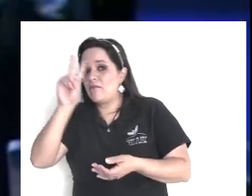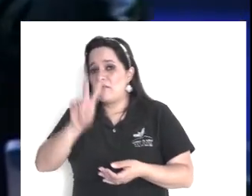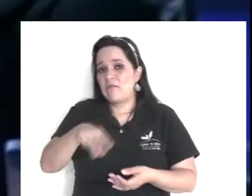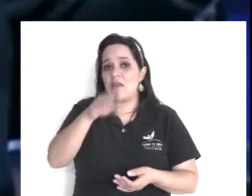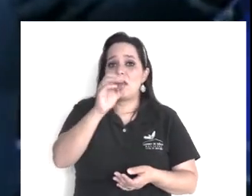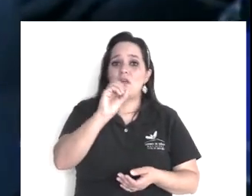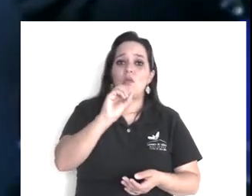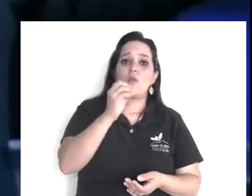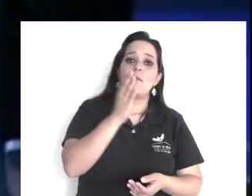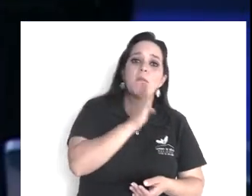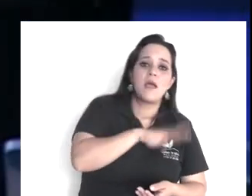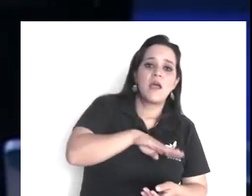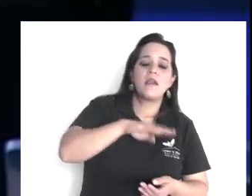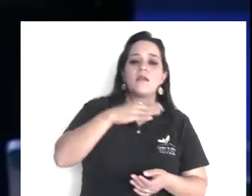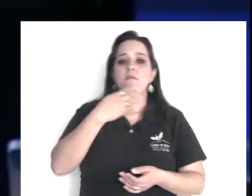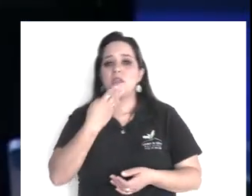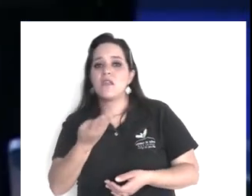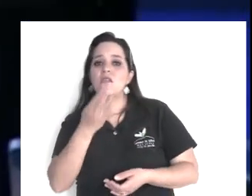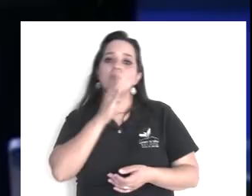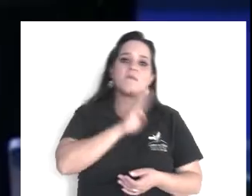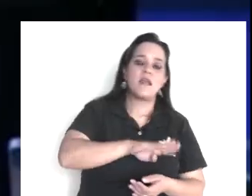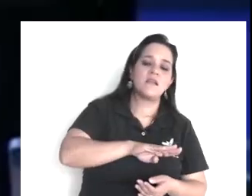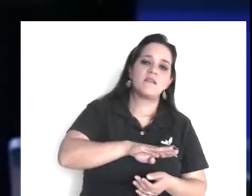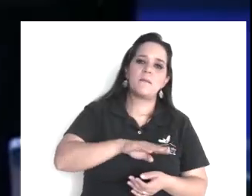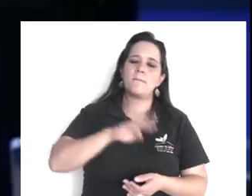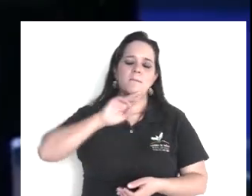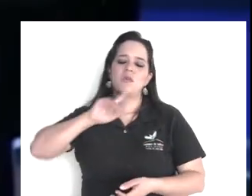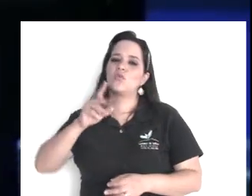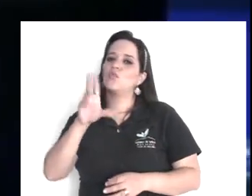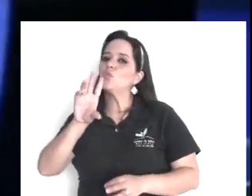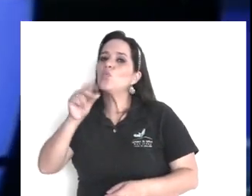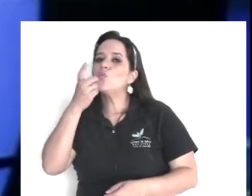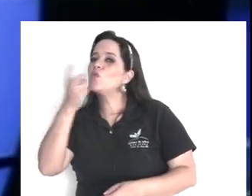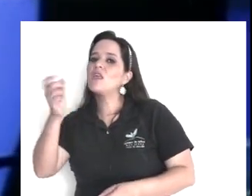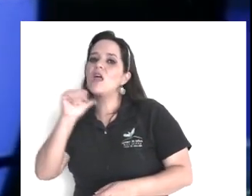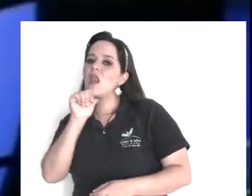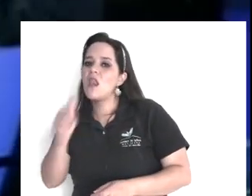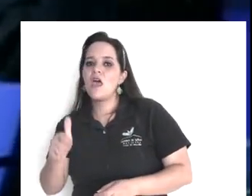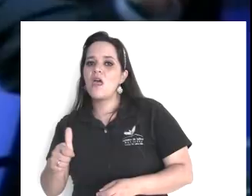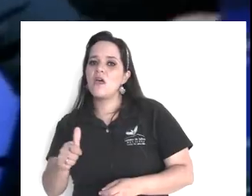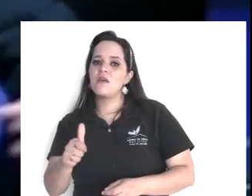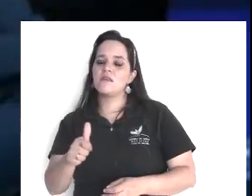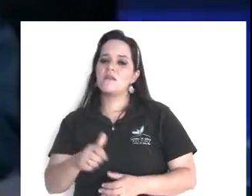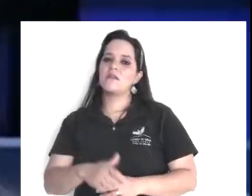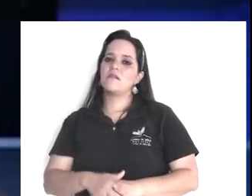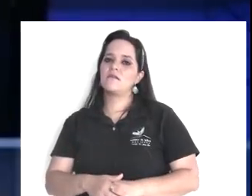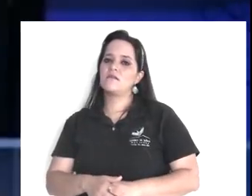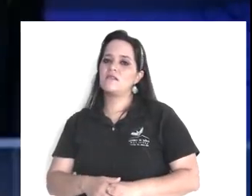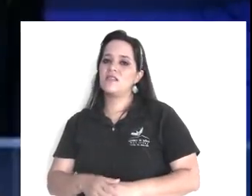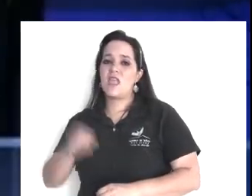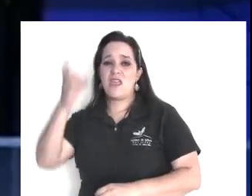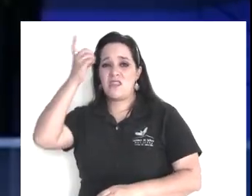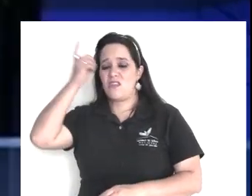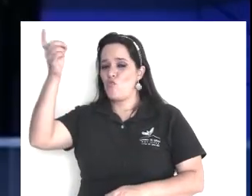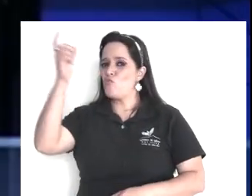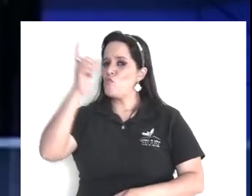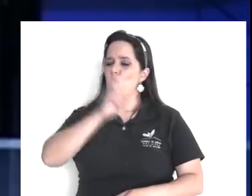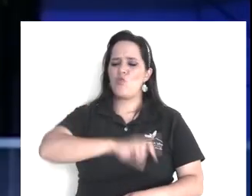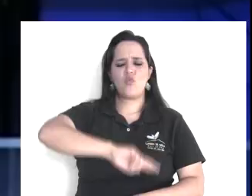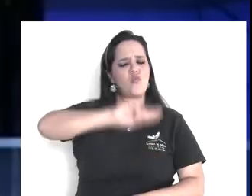afectado por rumores, las grandes estrellas del rock, las grandes estrellas de Televisa, de TV Azteca, los